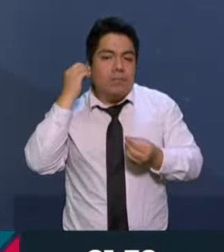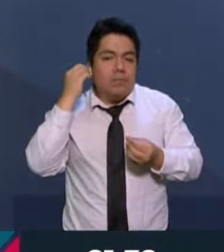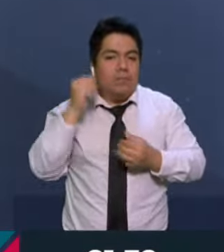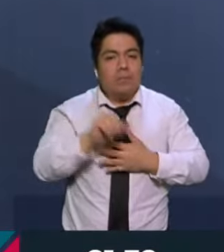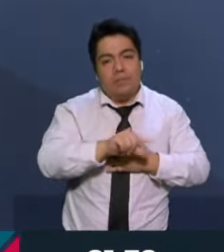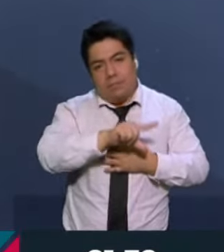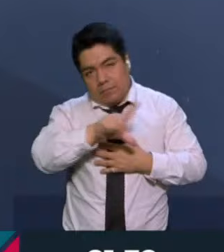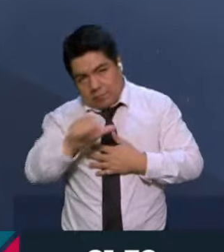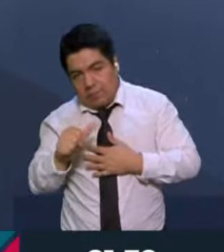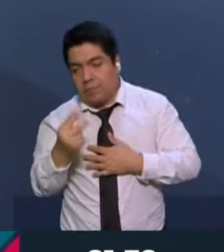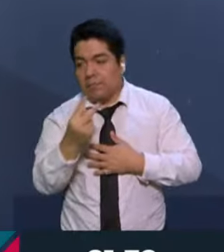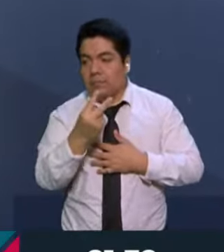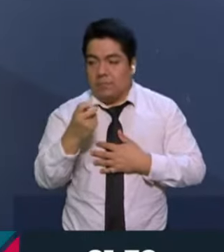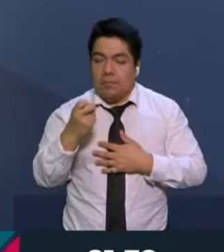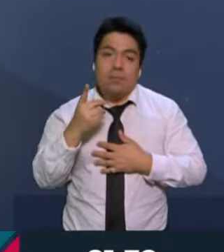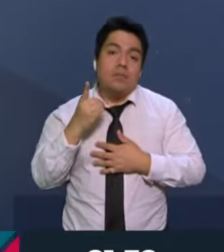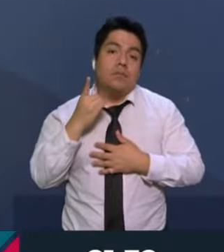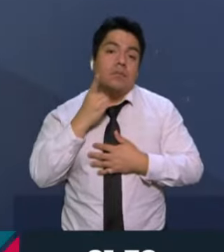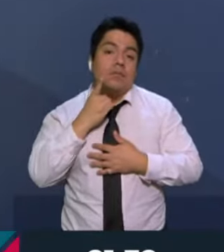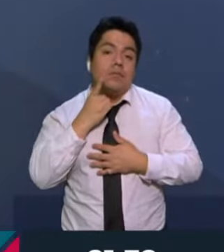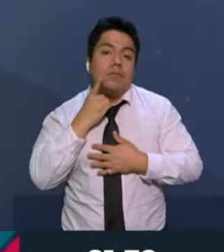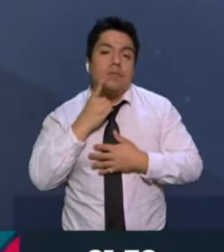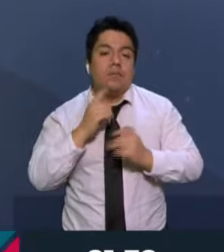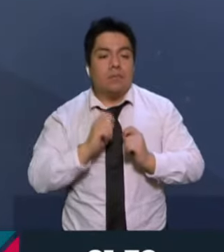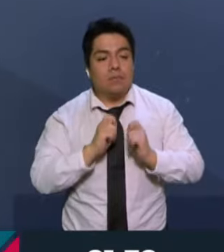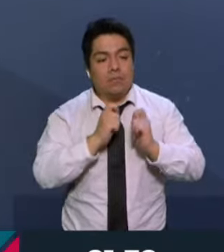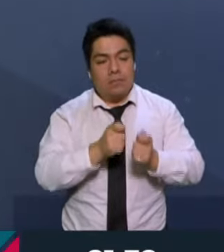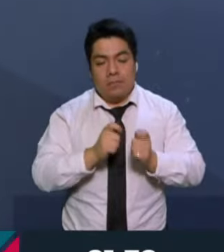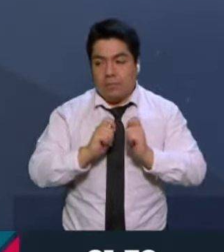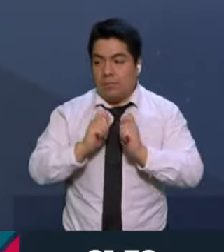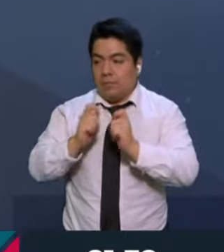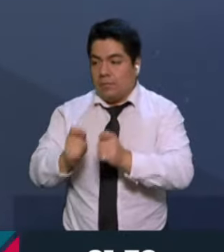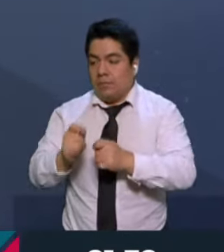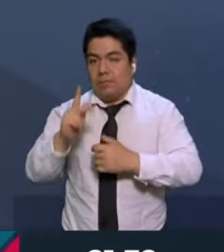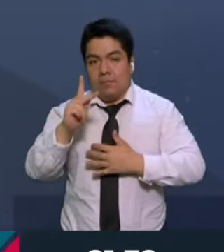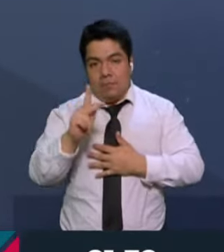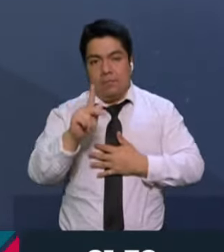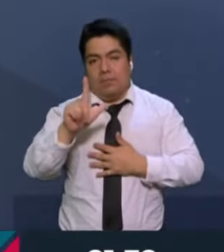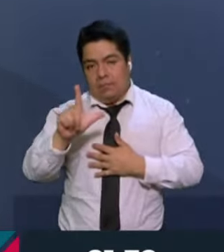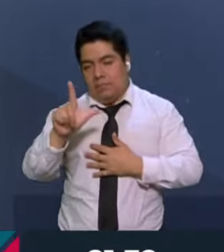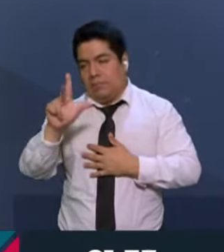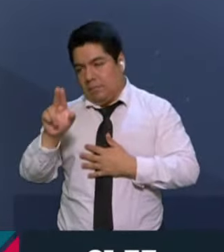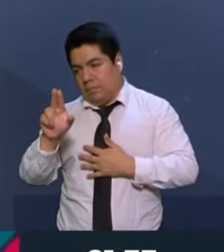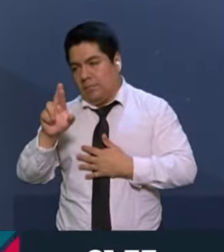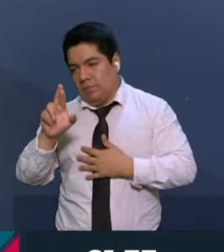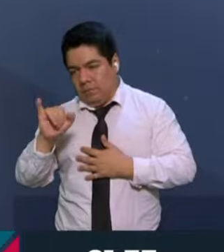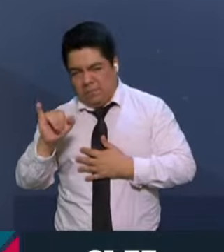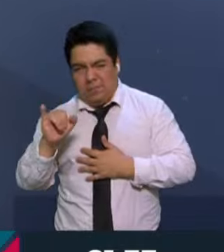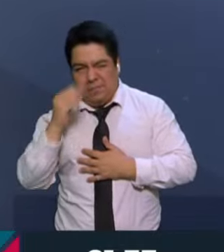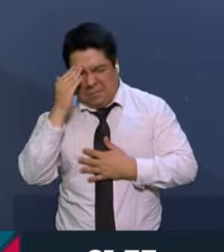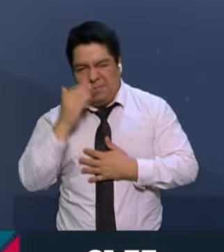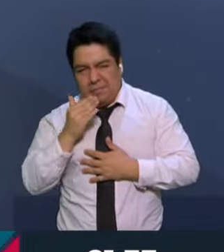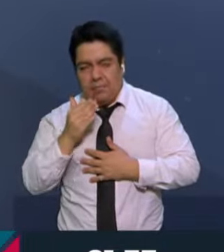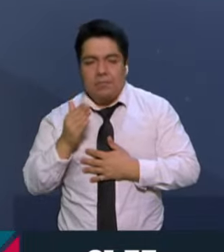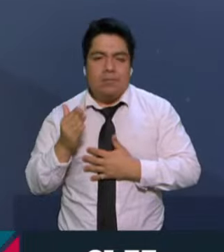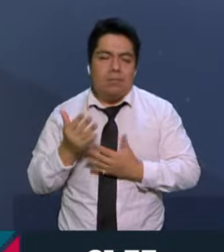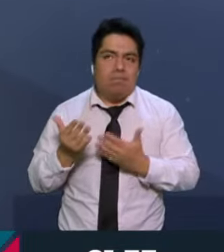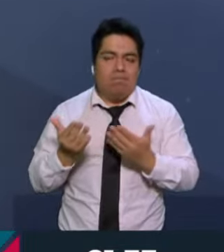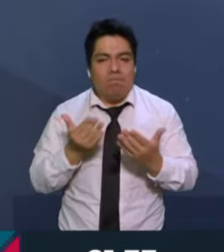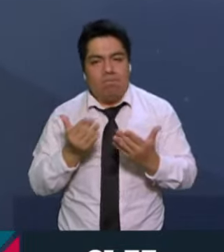otras 200 diputaciones que son asignadas por representación proporcional y que no es un